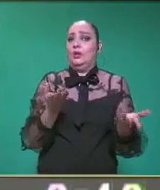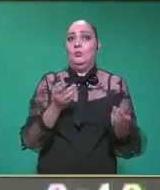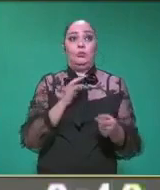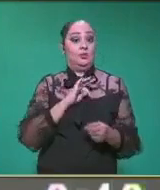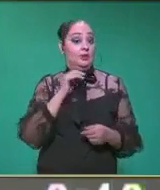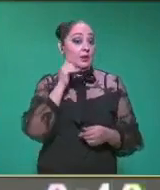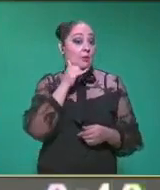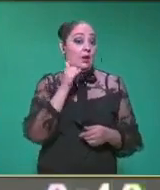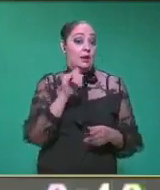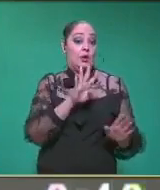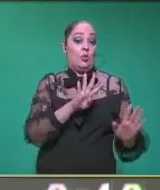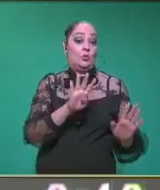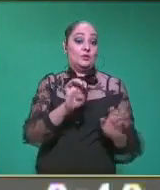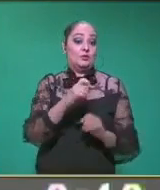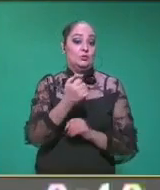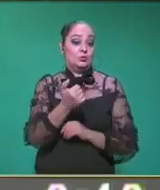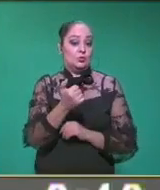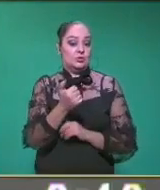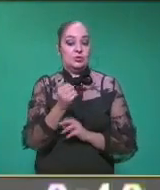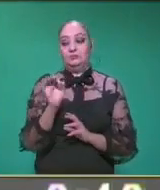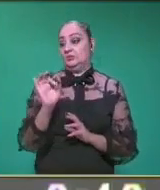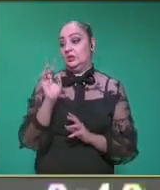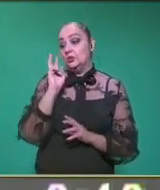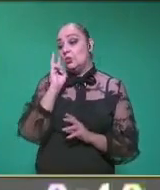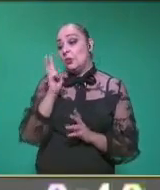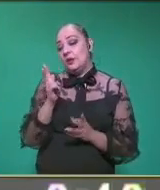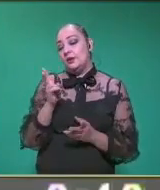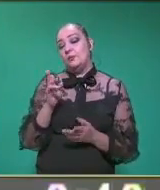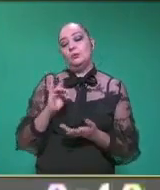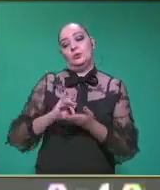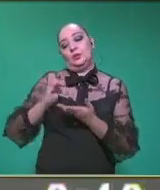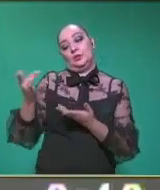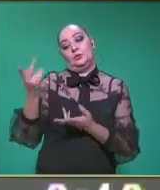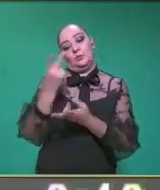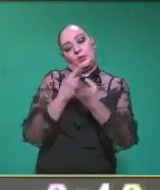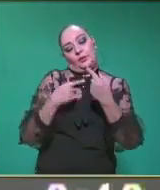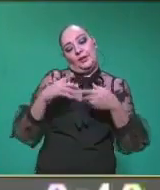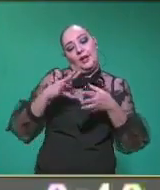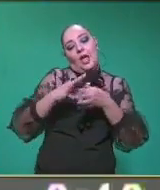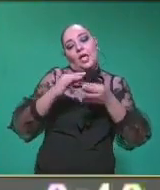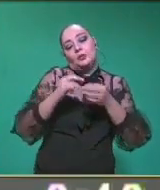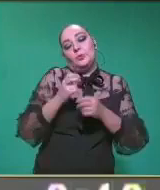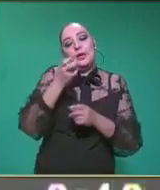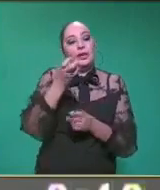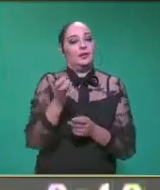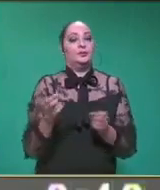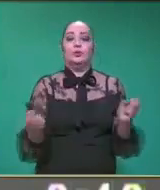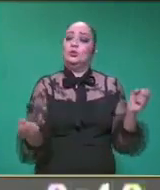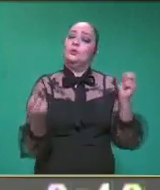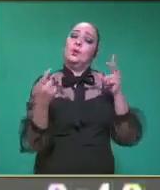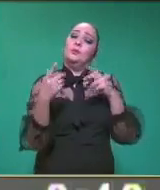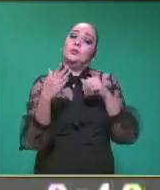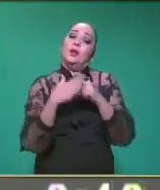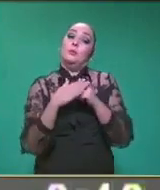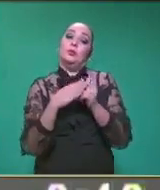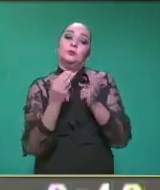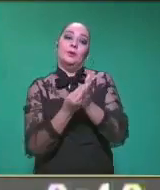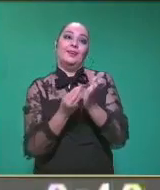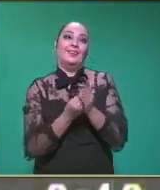si pasa eso, muchas gracias, Katia, por estar aquí con nosotros, y pues nos vemos a la próxima, muchas gracias.